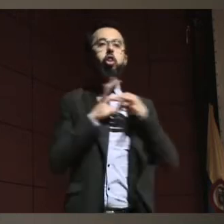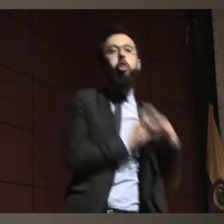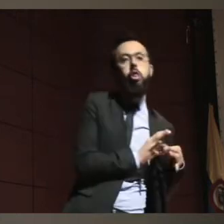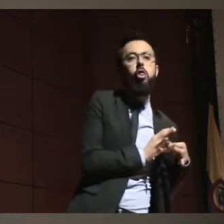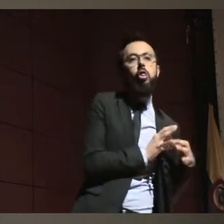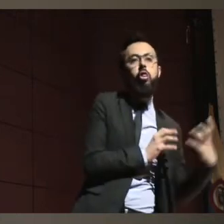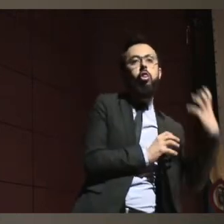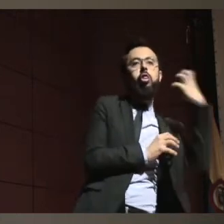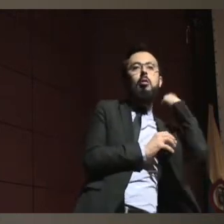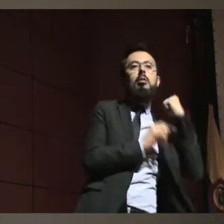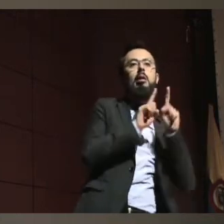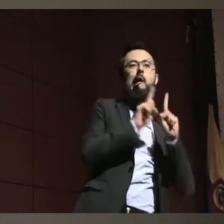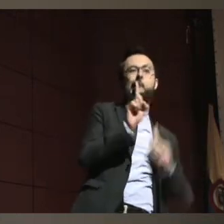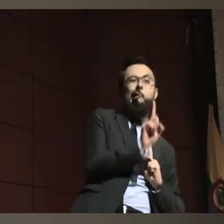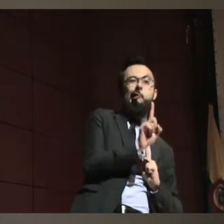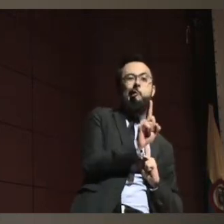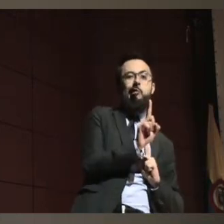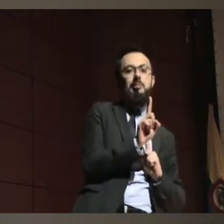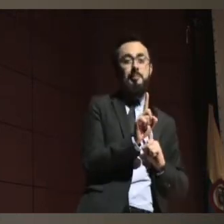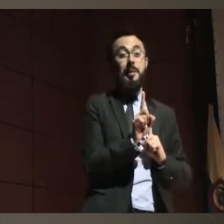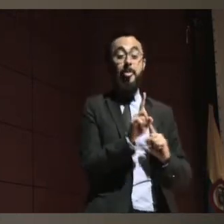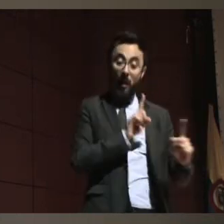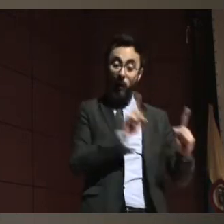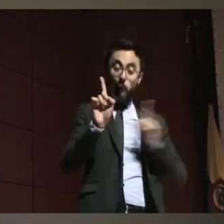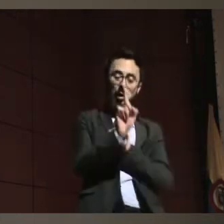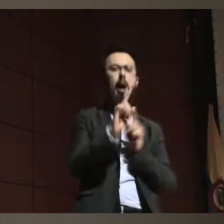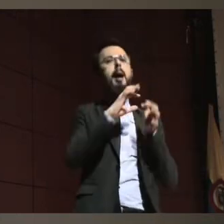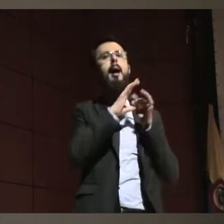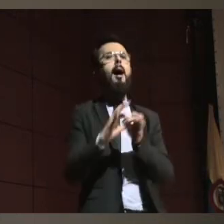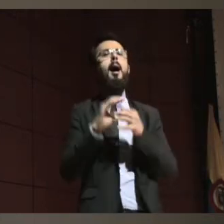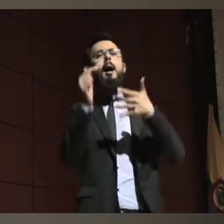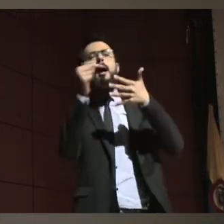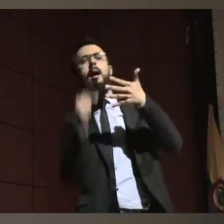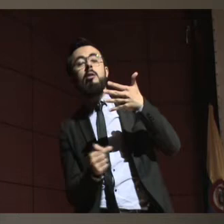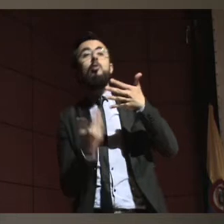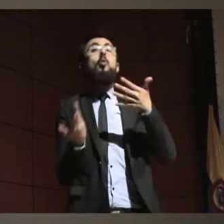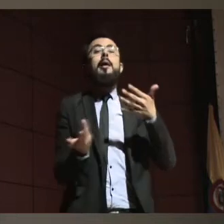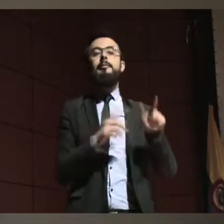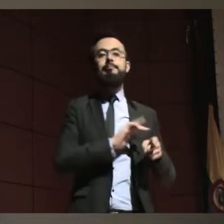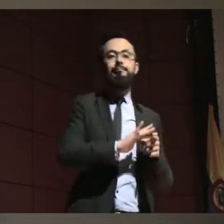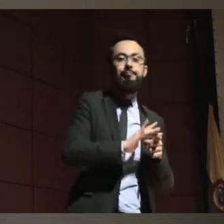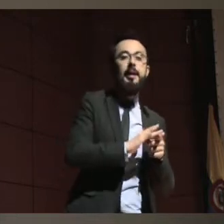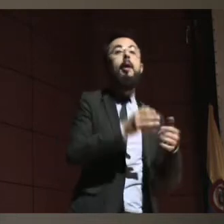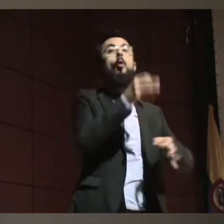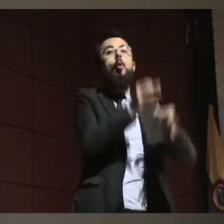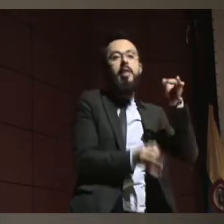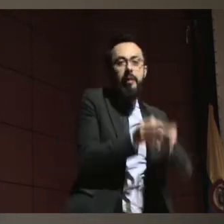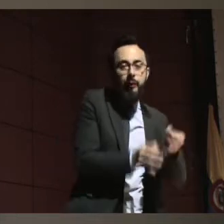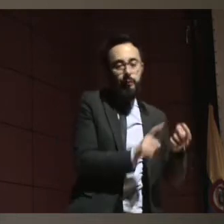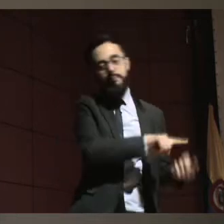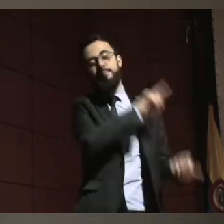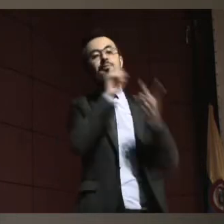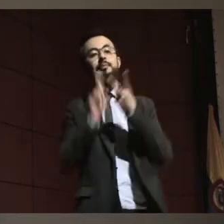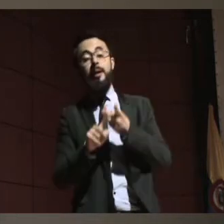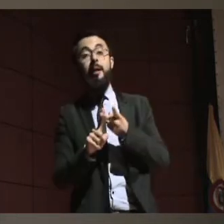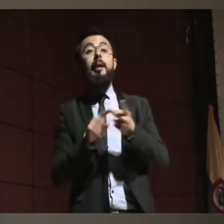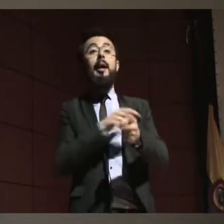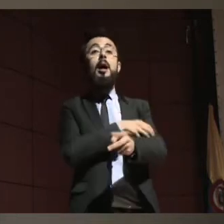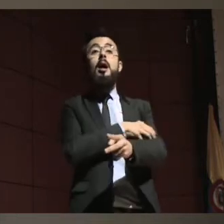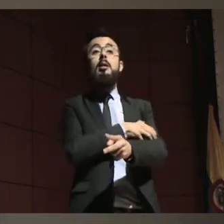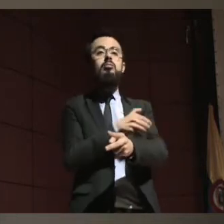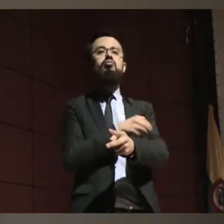solamente en el mundo de la interdicción en los jurídicos, sino también en el mundo de la interdicción o de la no capacidad